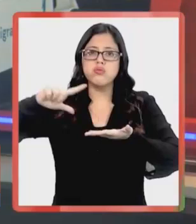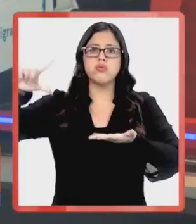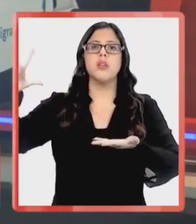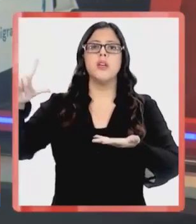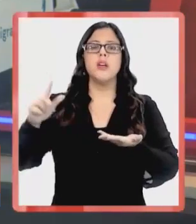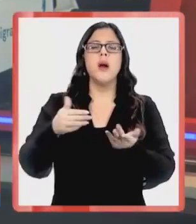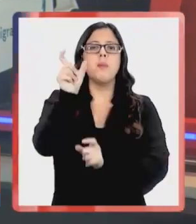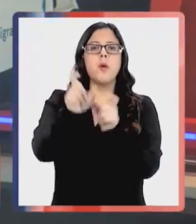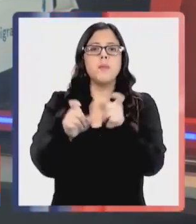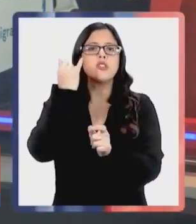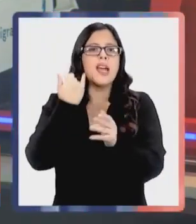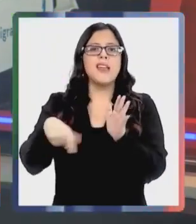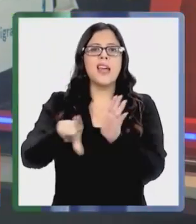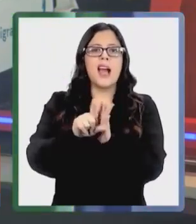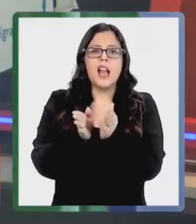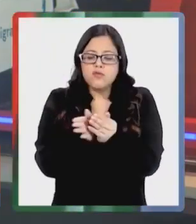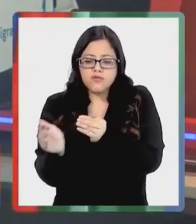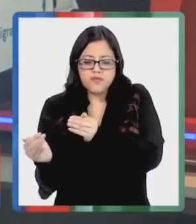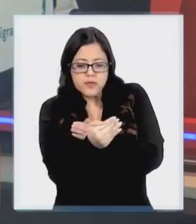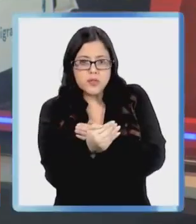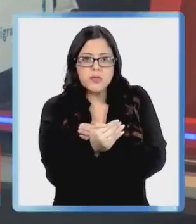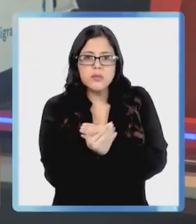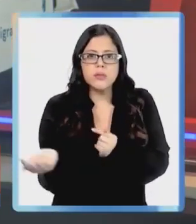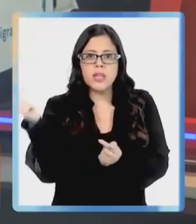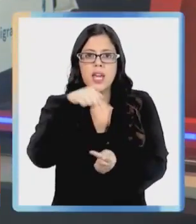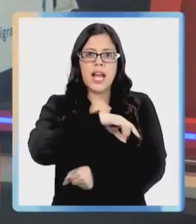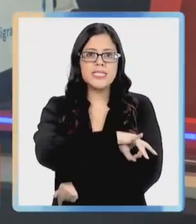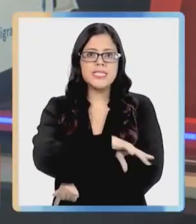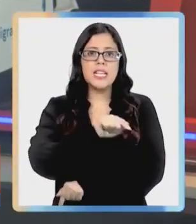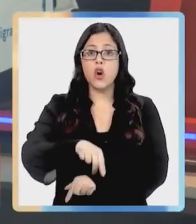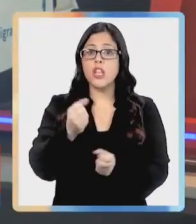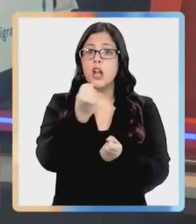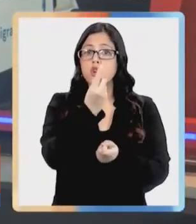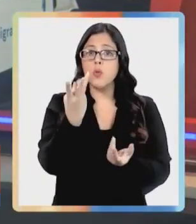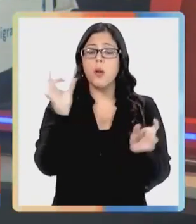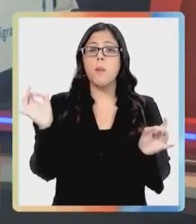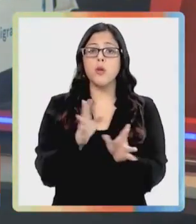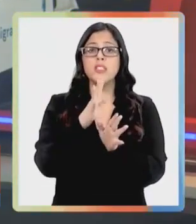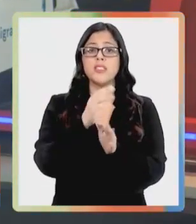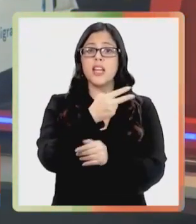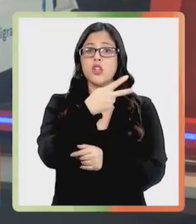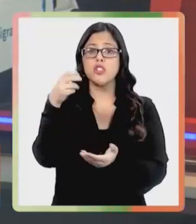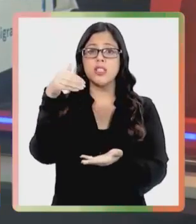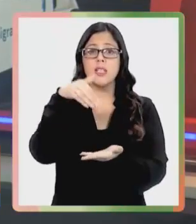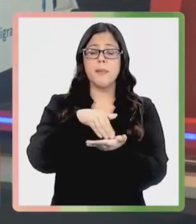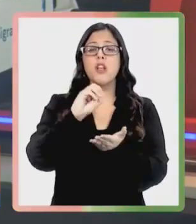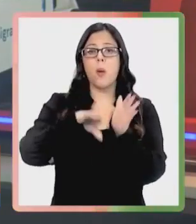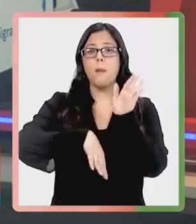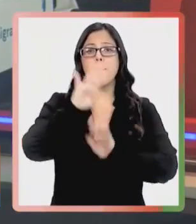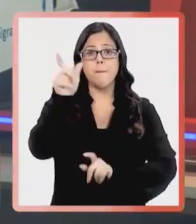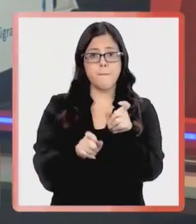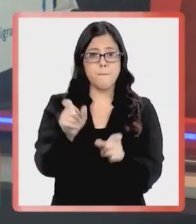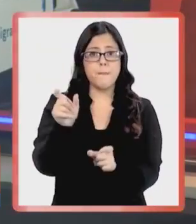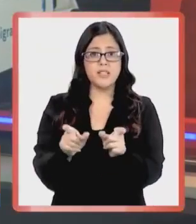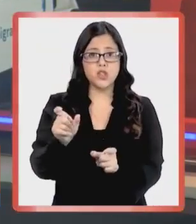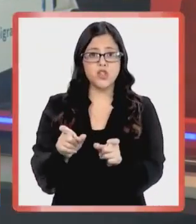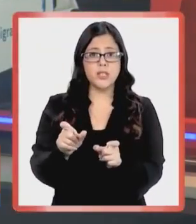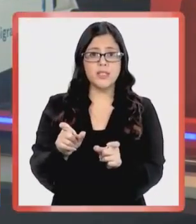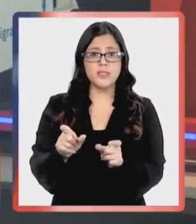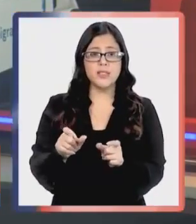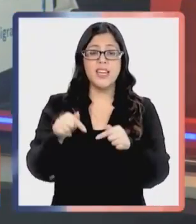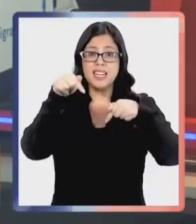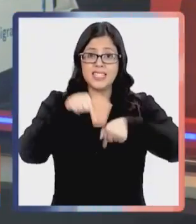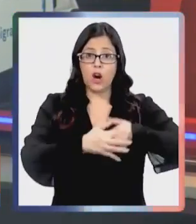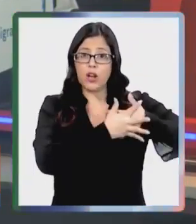habilitados. Hoy esa cifra podría crecer en 200.000 o más personas. A partir de ahora, en cinco regiones del país, parte el